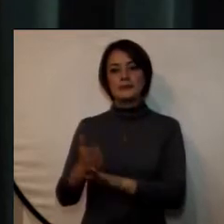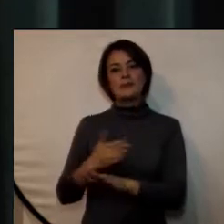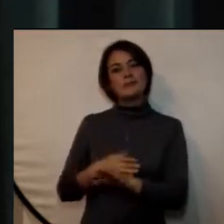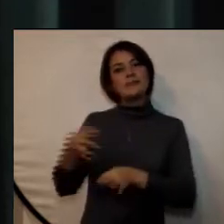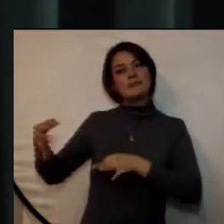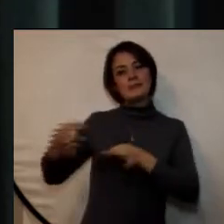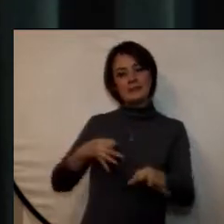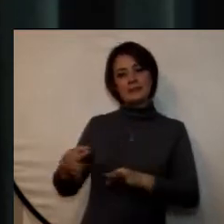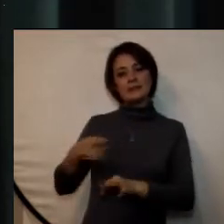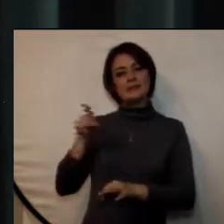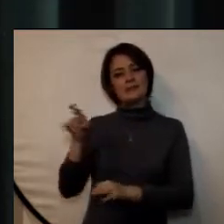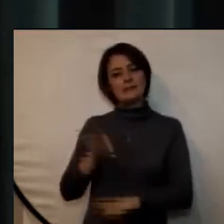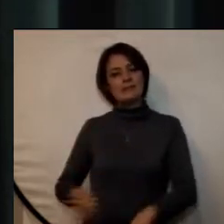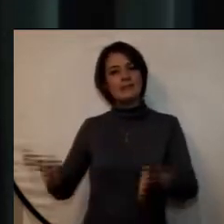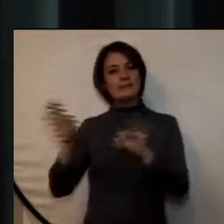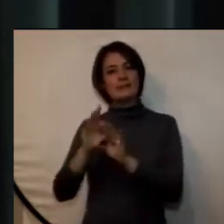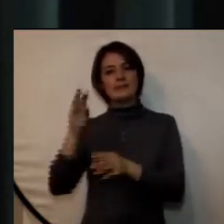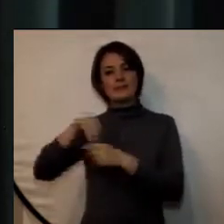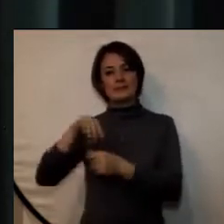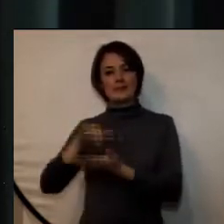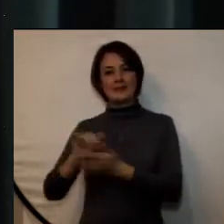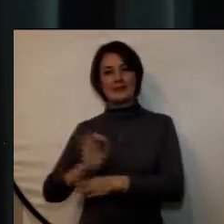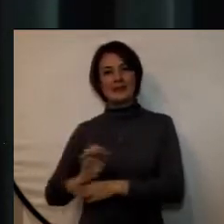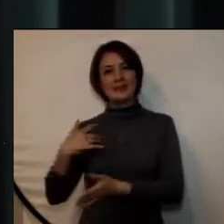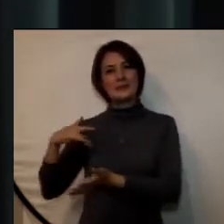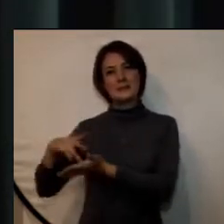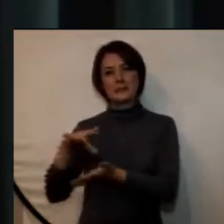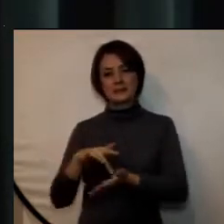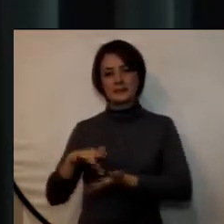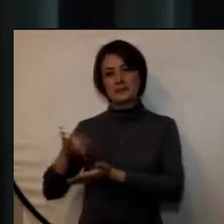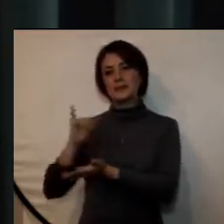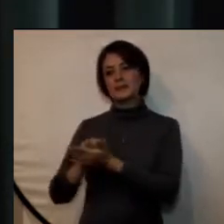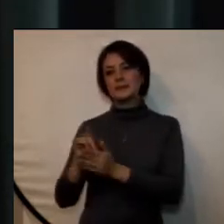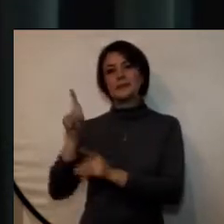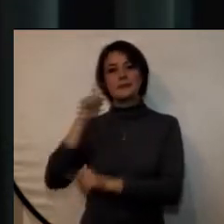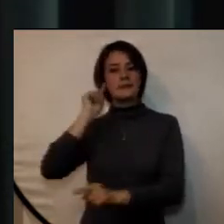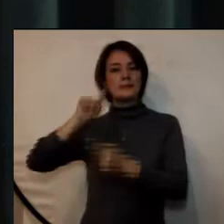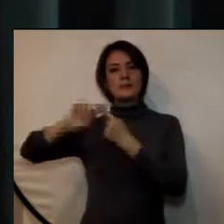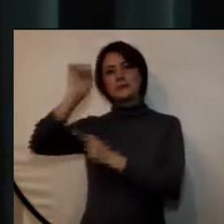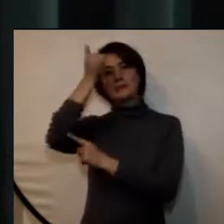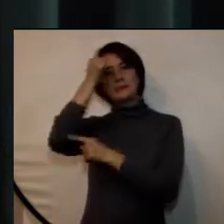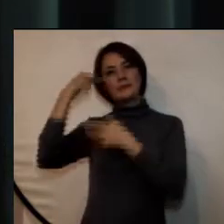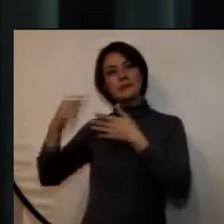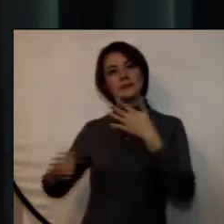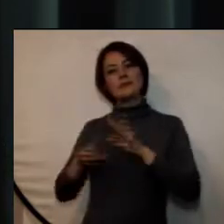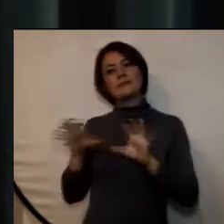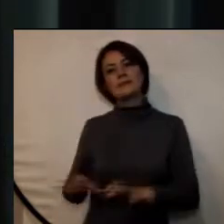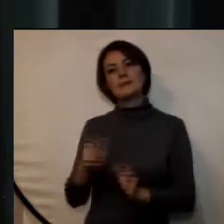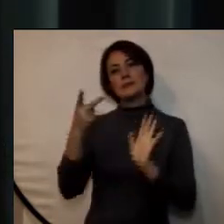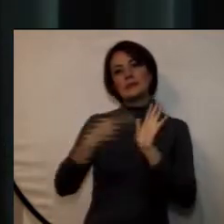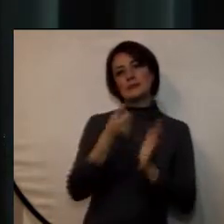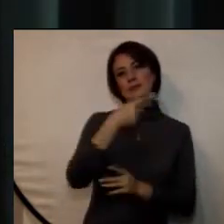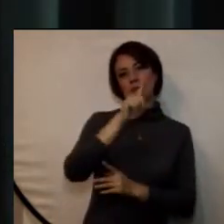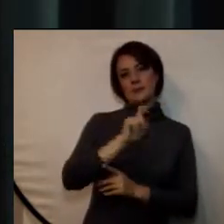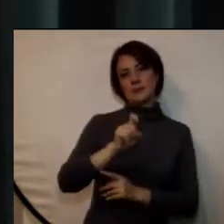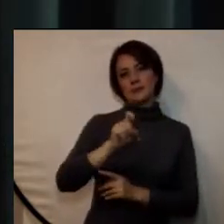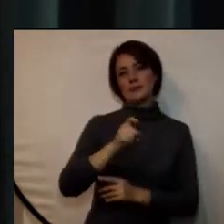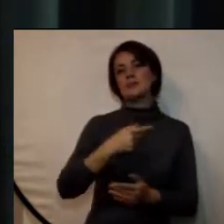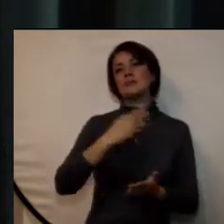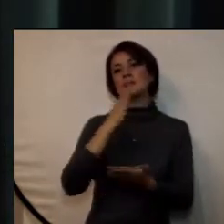explicará la importancia de este ejercicio de participación y los principales aspectos de la gestión 2016